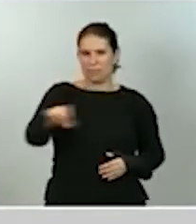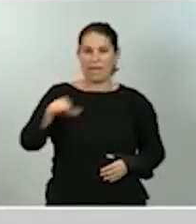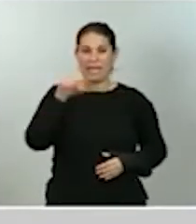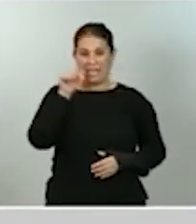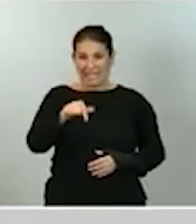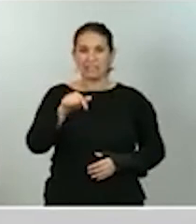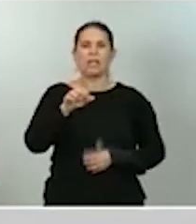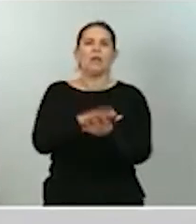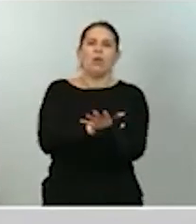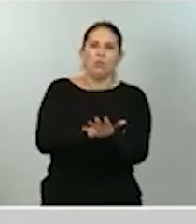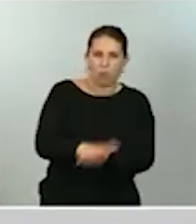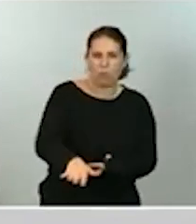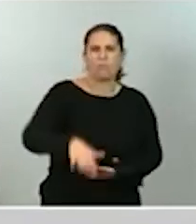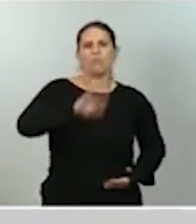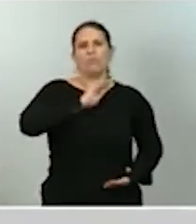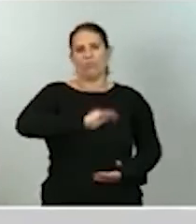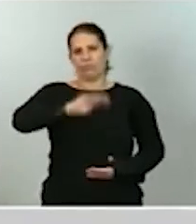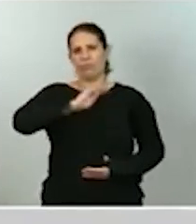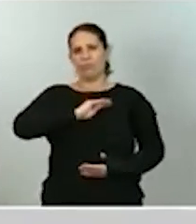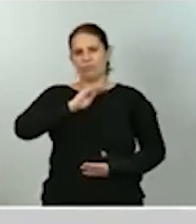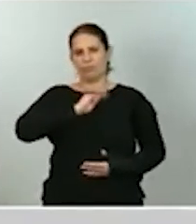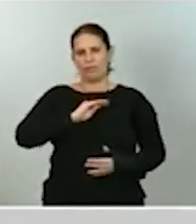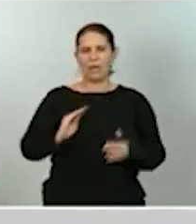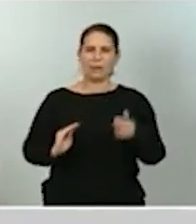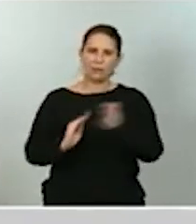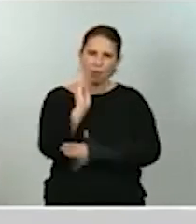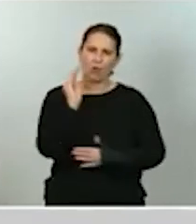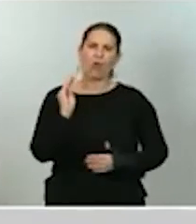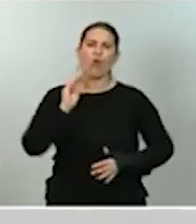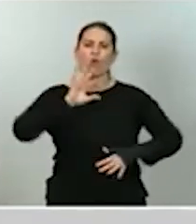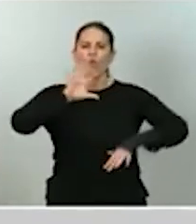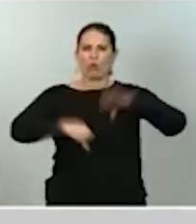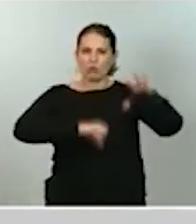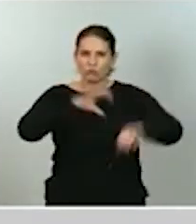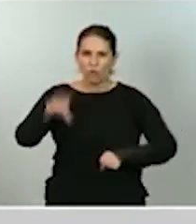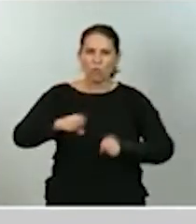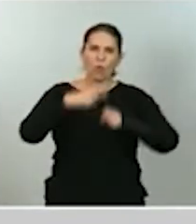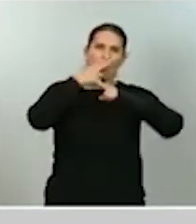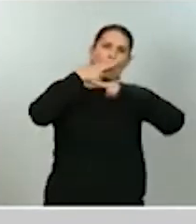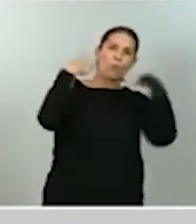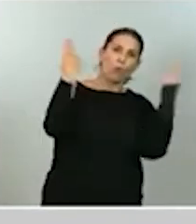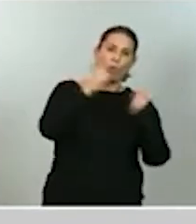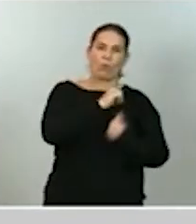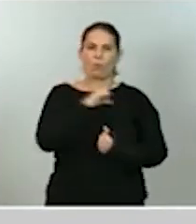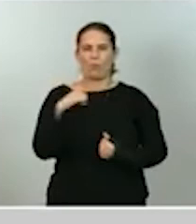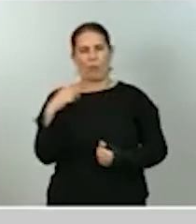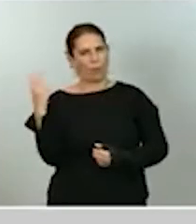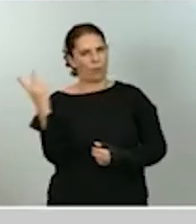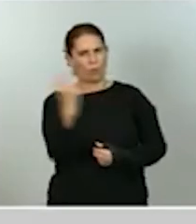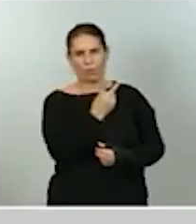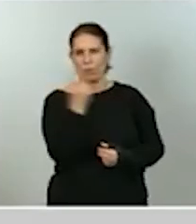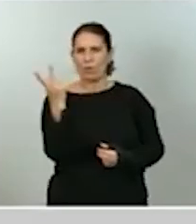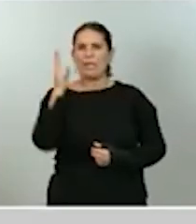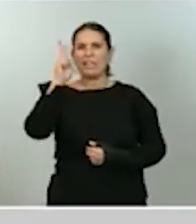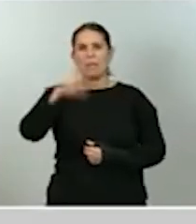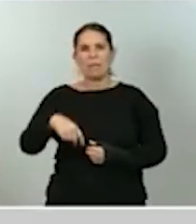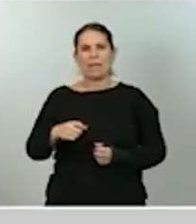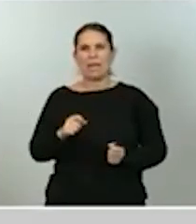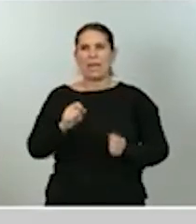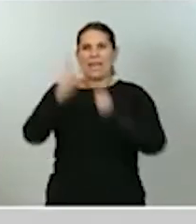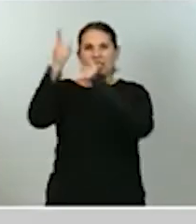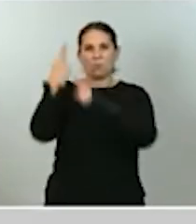importante sobre la inversión y el consumo, tanto público como privado, también sobre las exportaciones y el empleo.